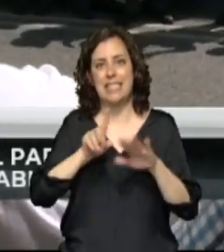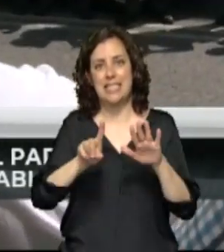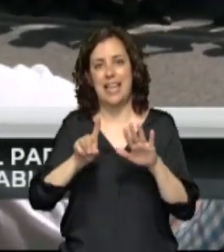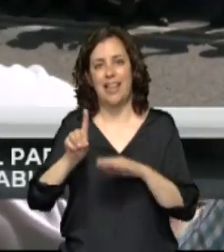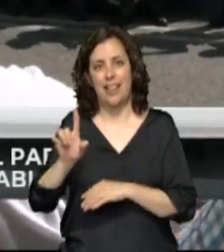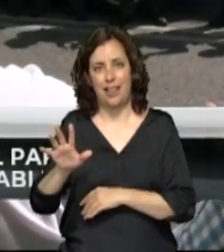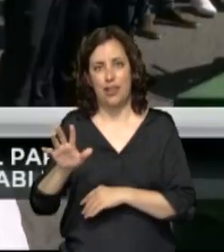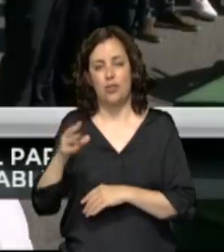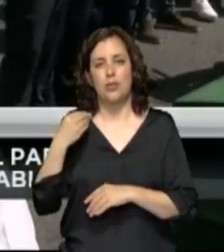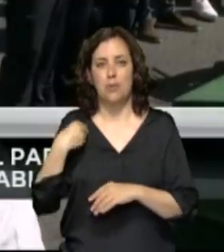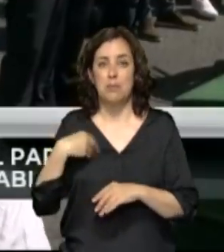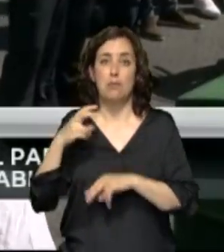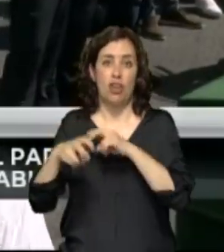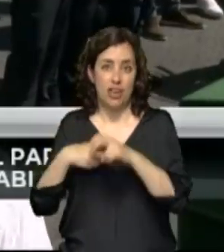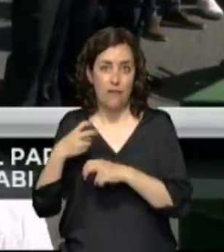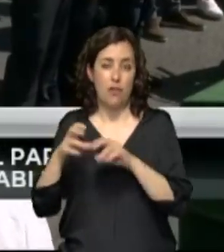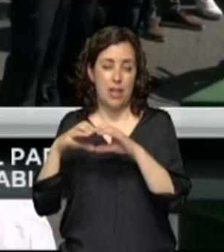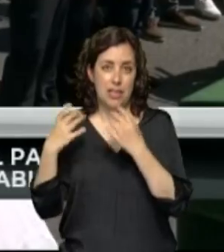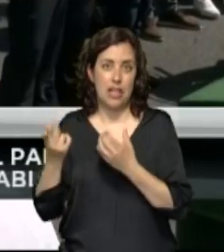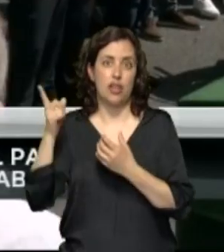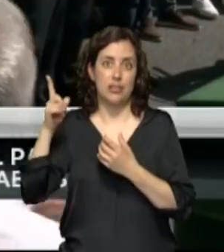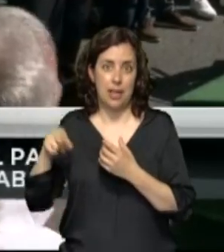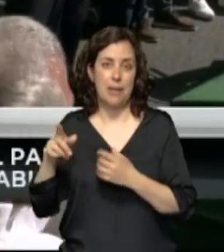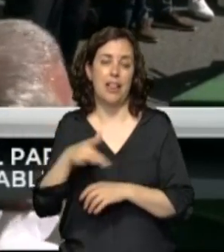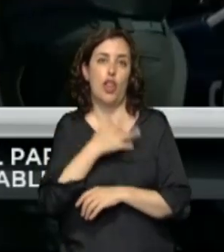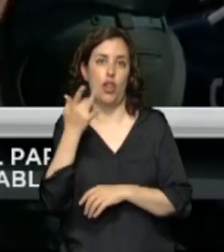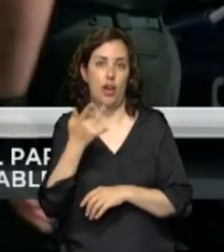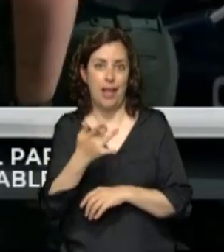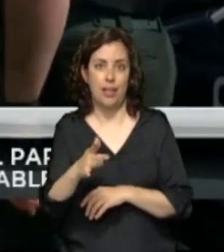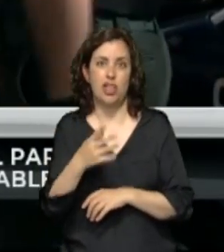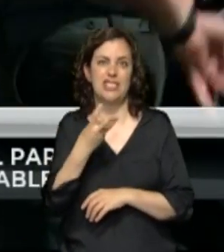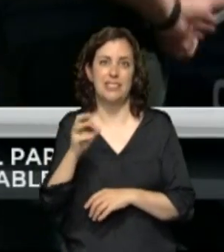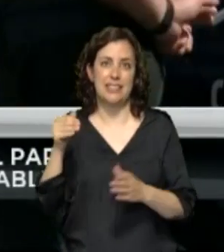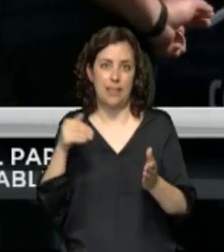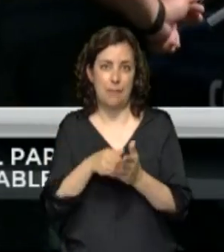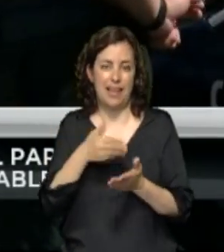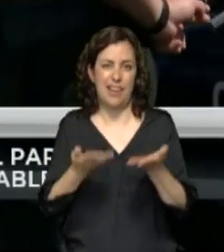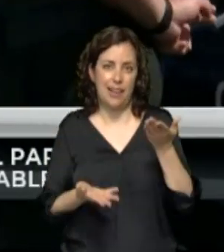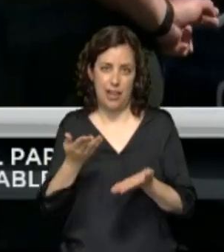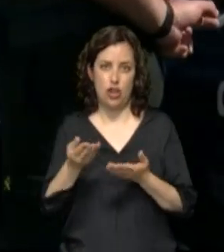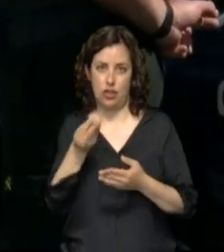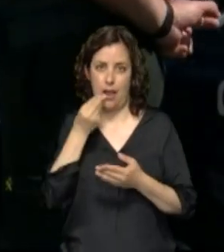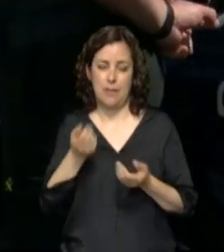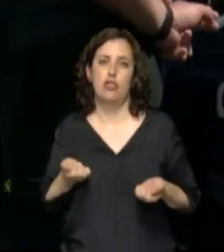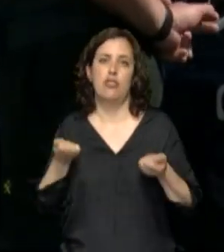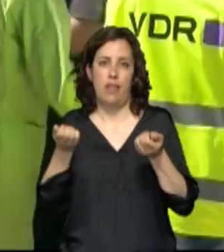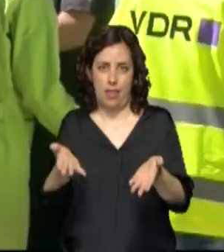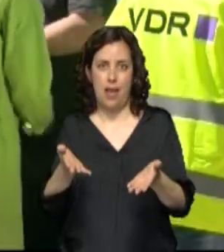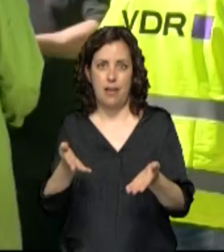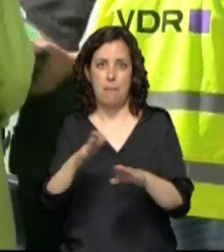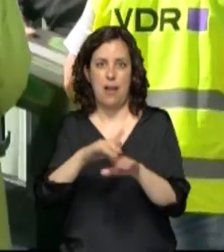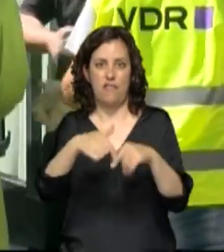reforma del estadio, el Sardar Osasuna, ha realizado una donación de más de 30.000 kilos de alimentos para familias sin recursos.